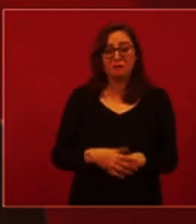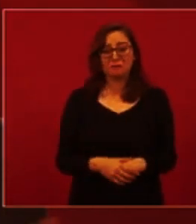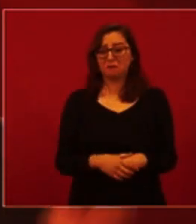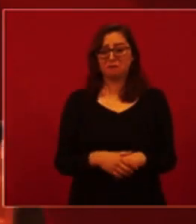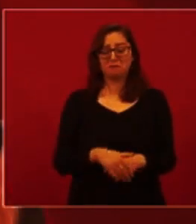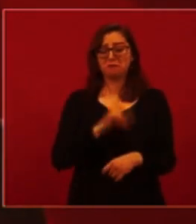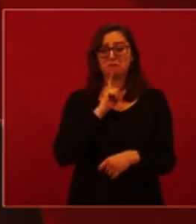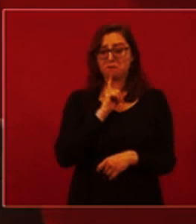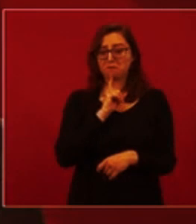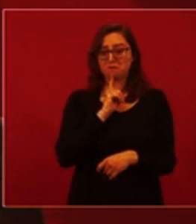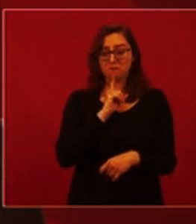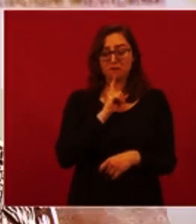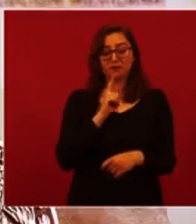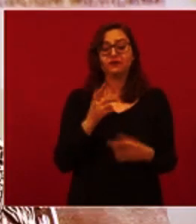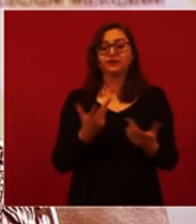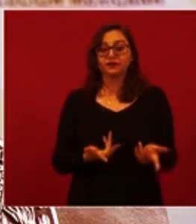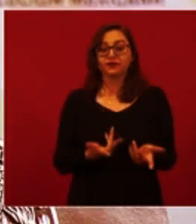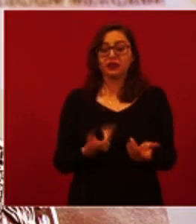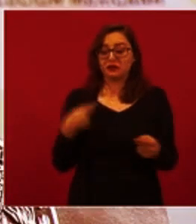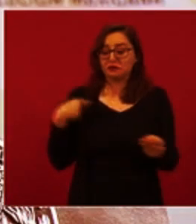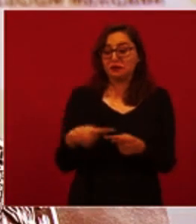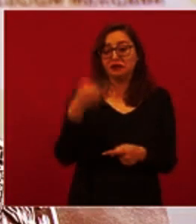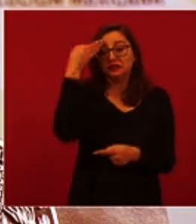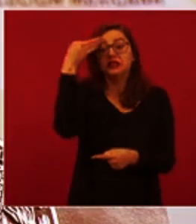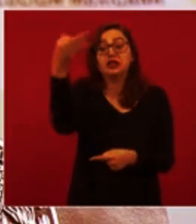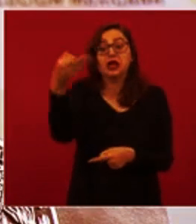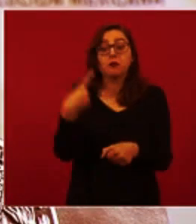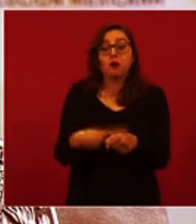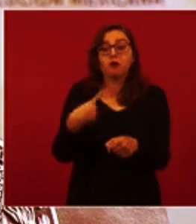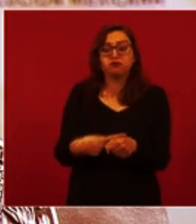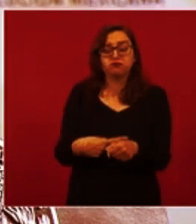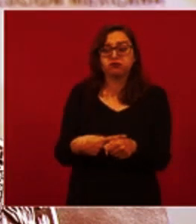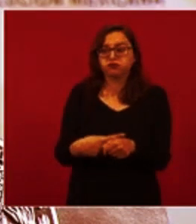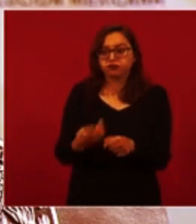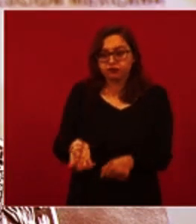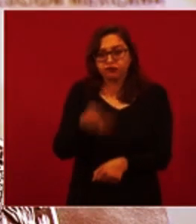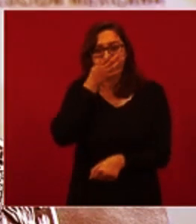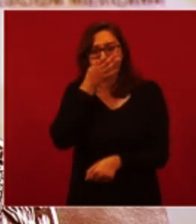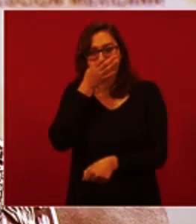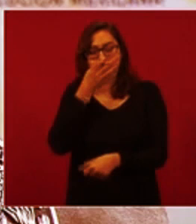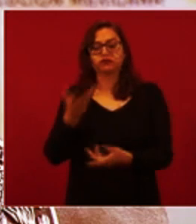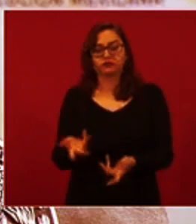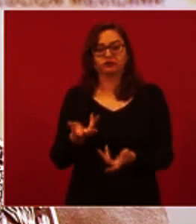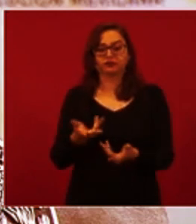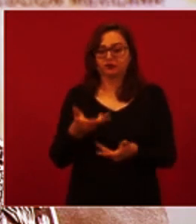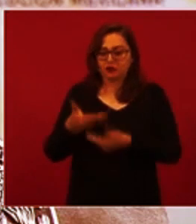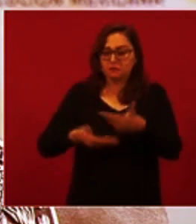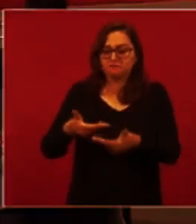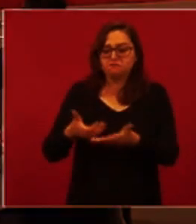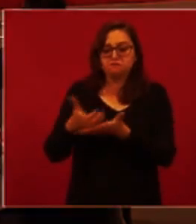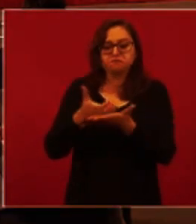más breve que el COVID causado por las variantes previas, incluida Delta, y la recuperación